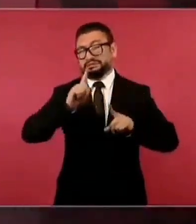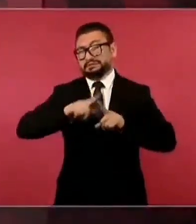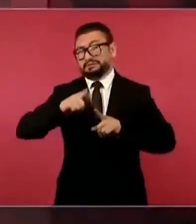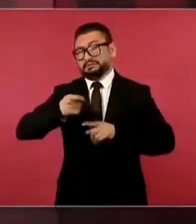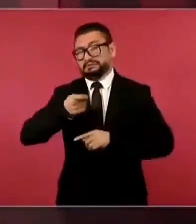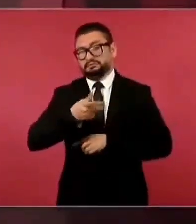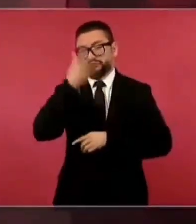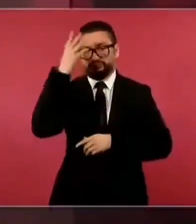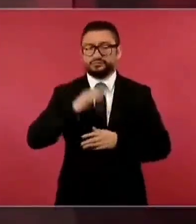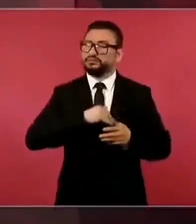Vámonos a asayunar.